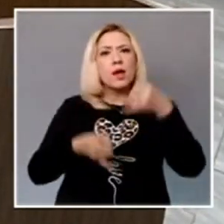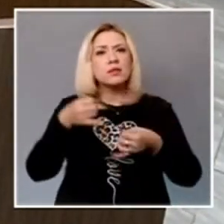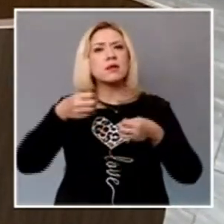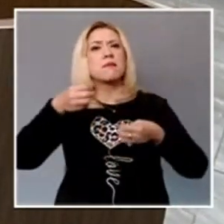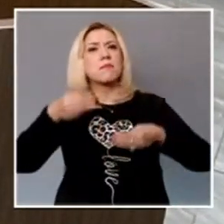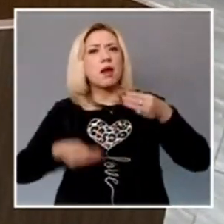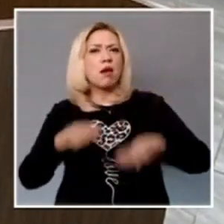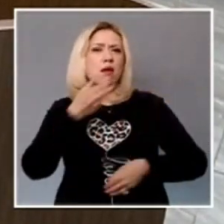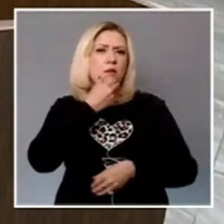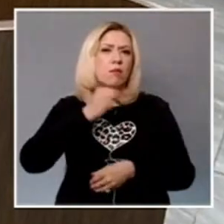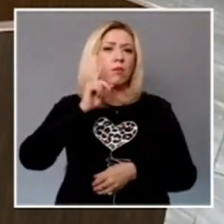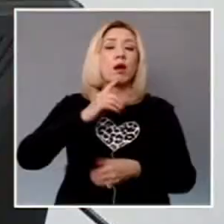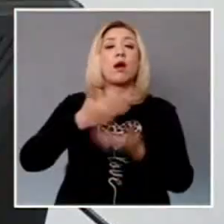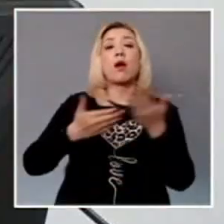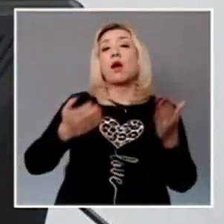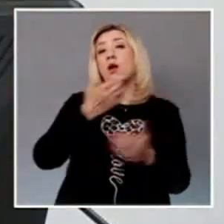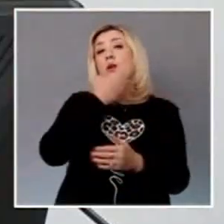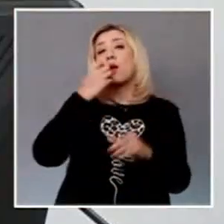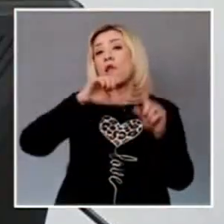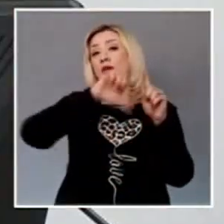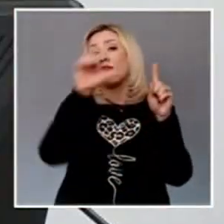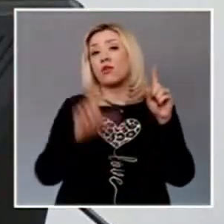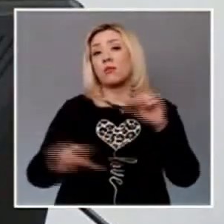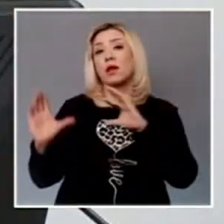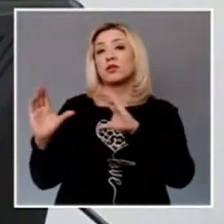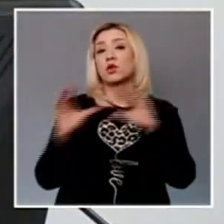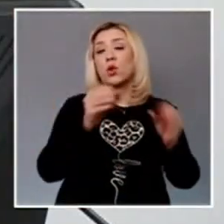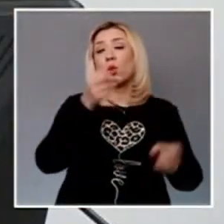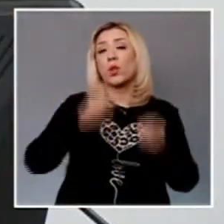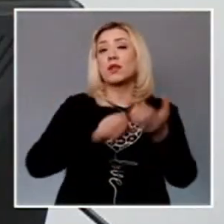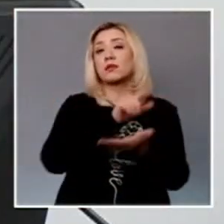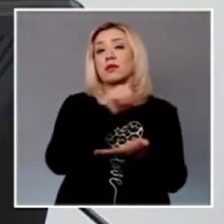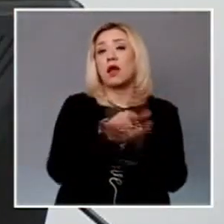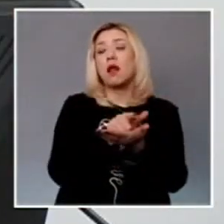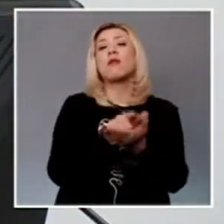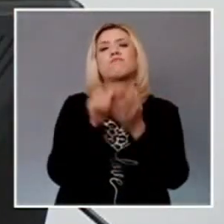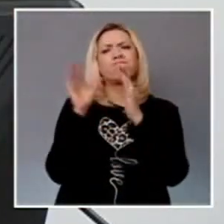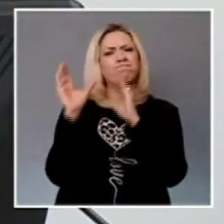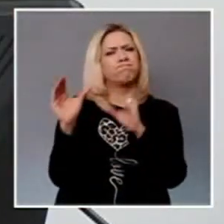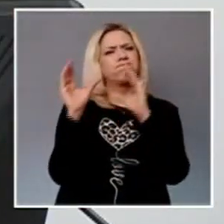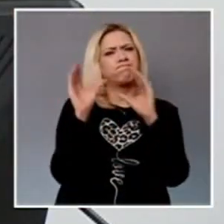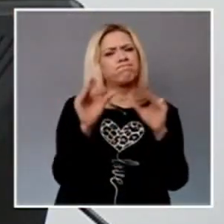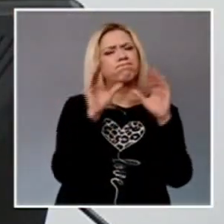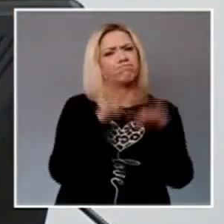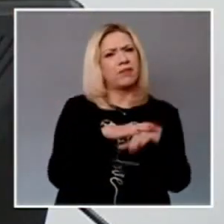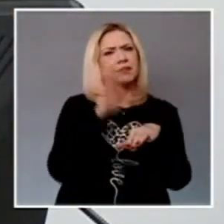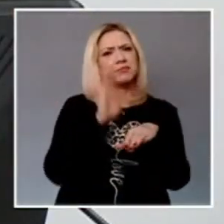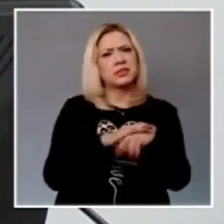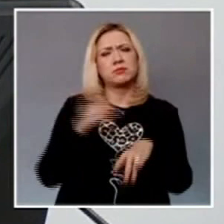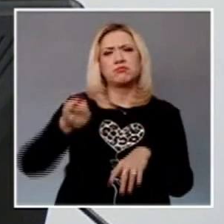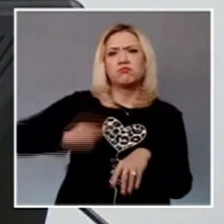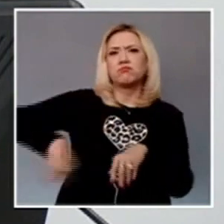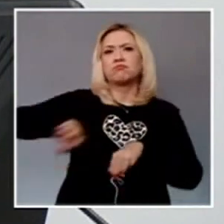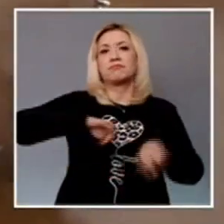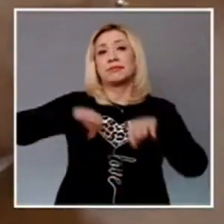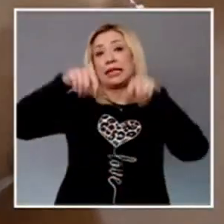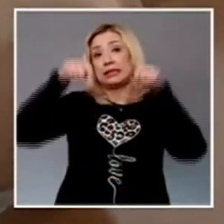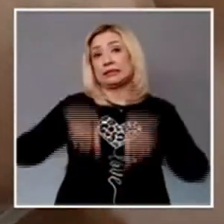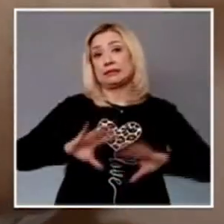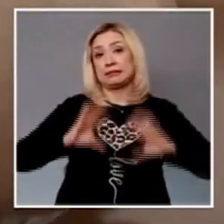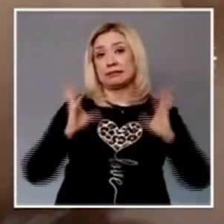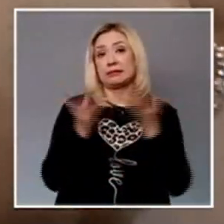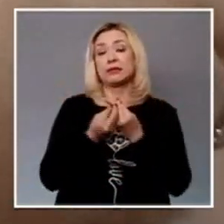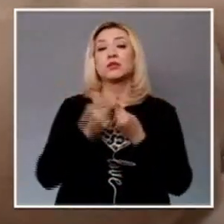Formación Judicial fortaleció la capacitación del personal del Poder Judicial. El Consejo recibió en 2023 4